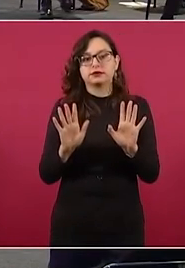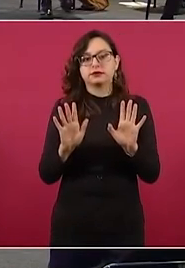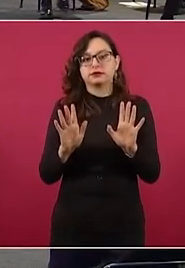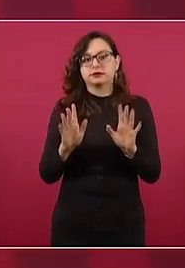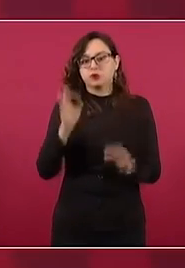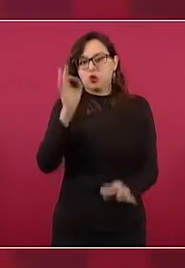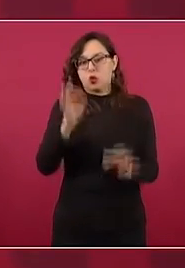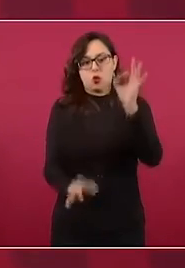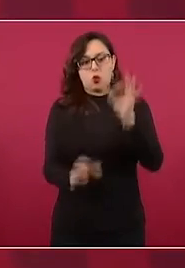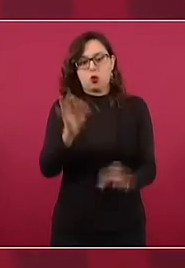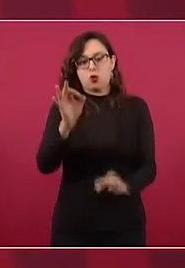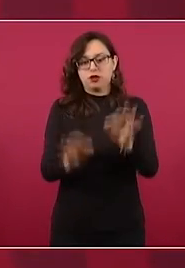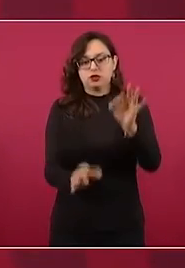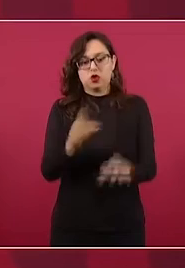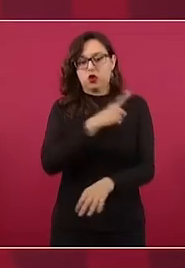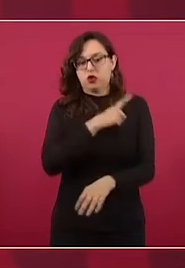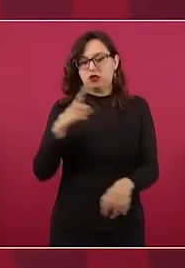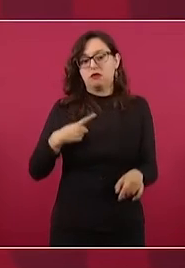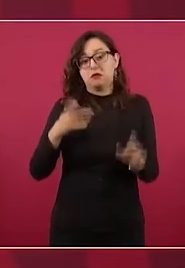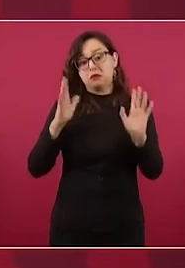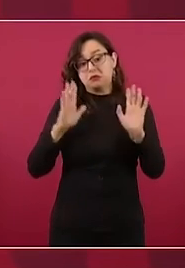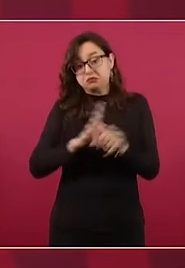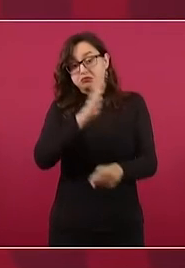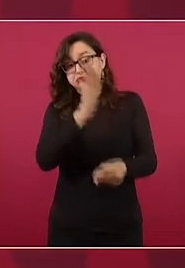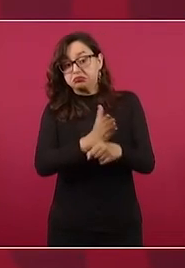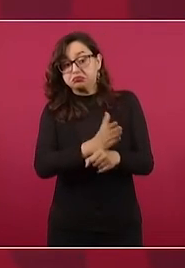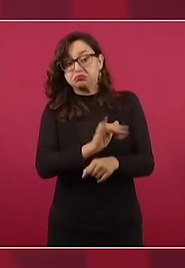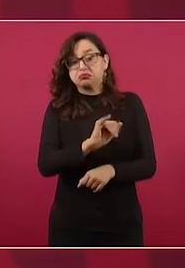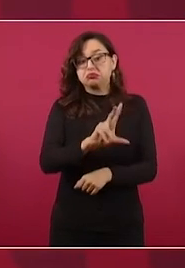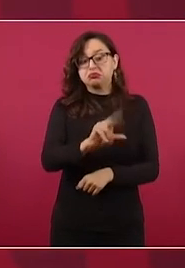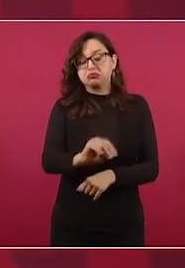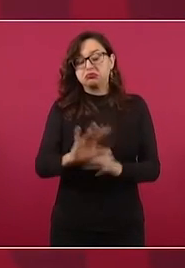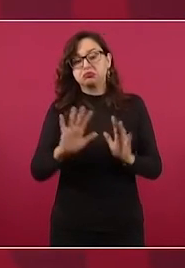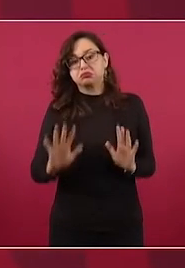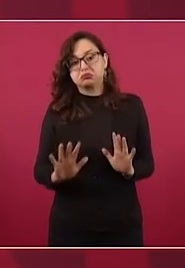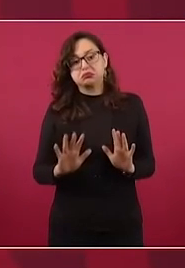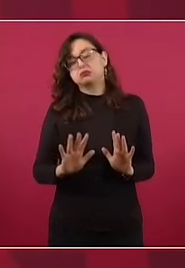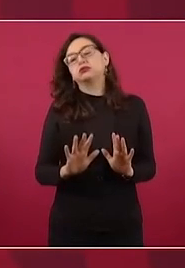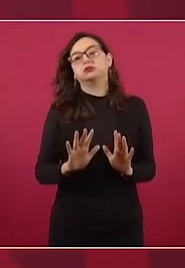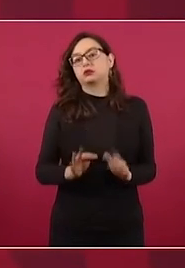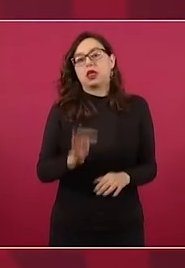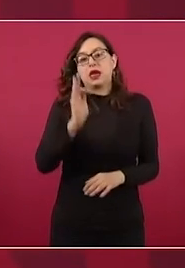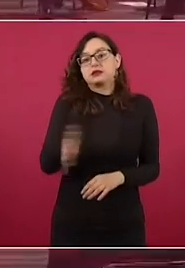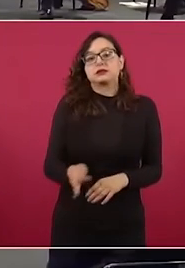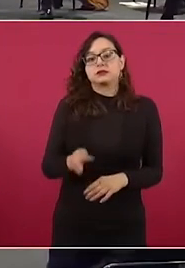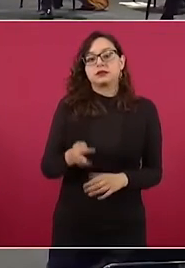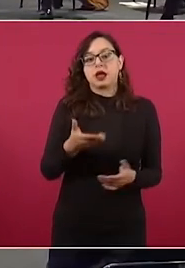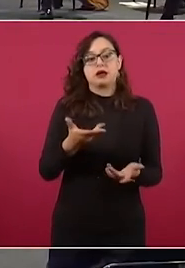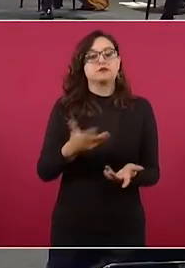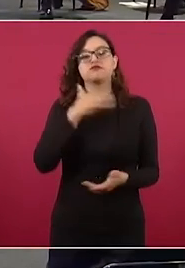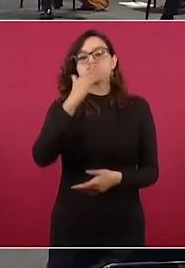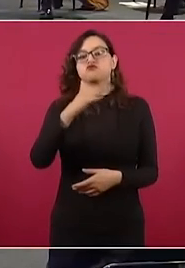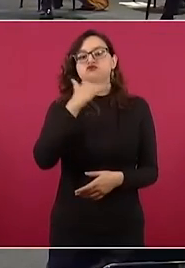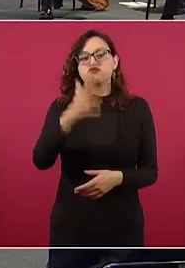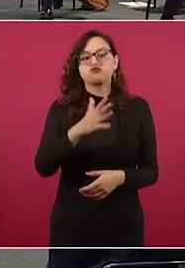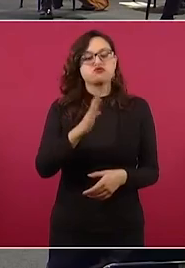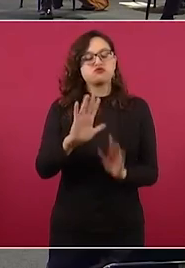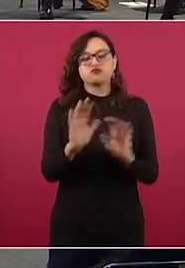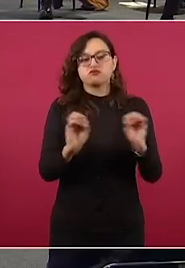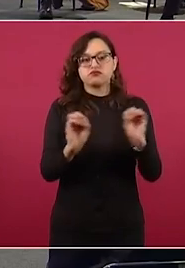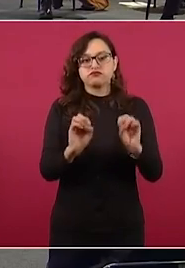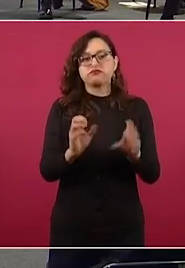Cero corrupción, cero impunidad. Estamos en una etapa nueva, completamente.